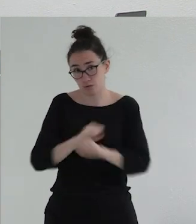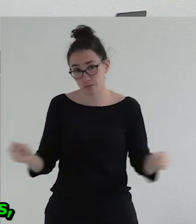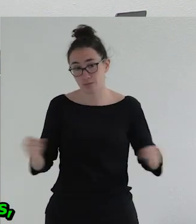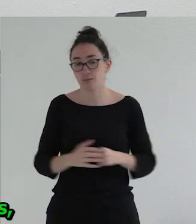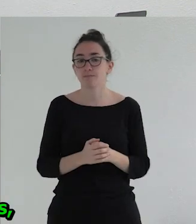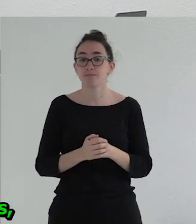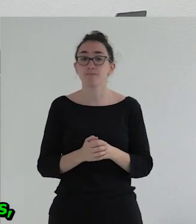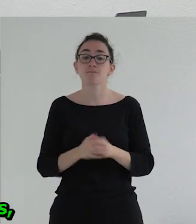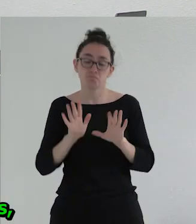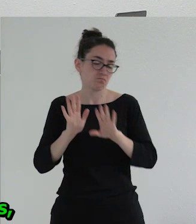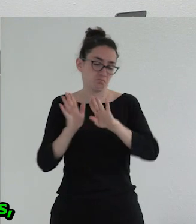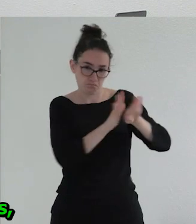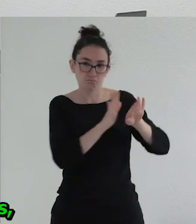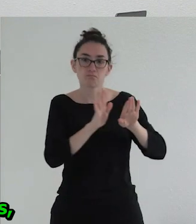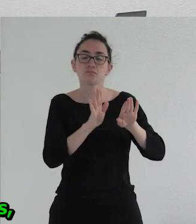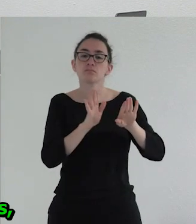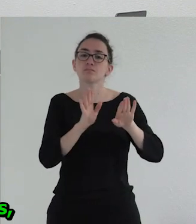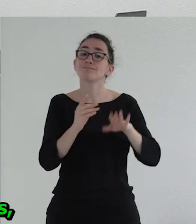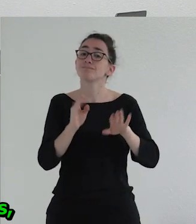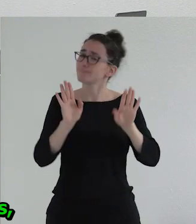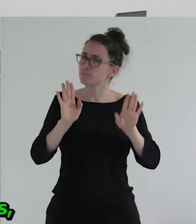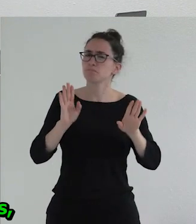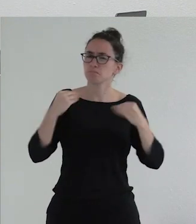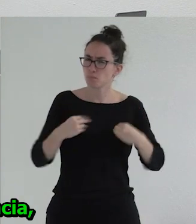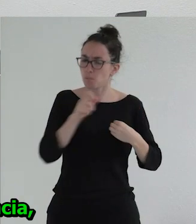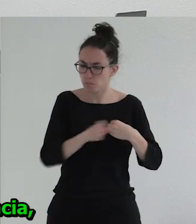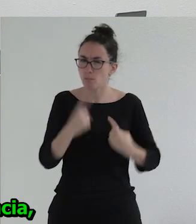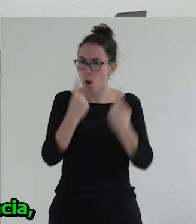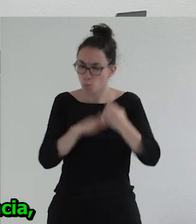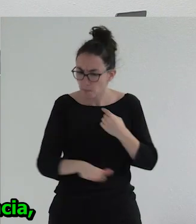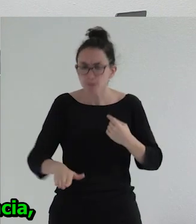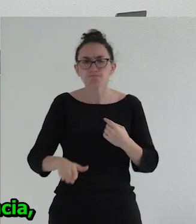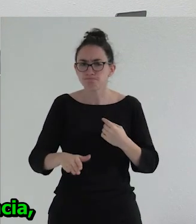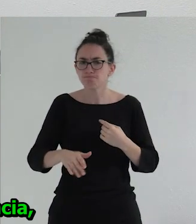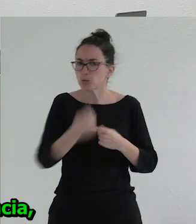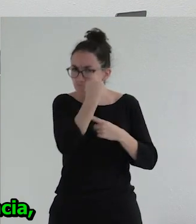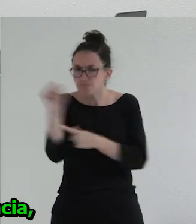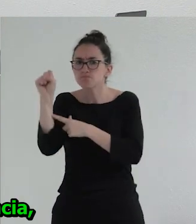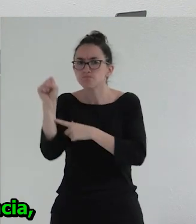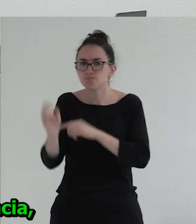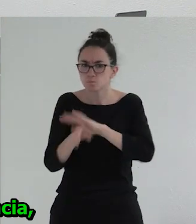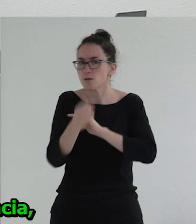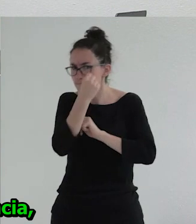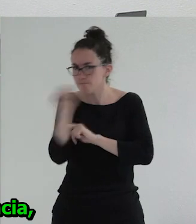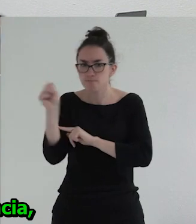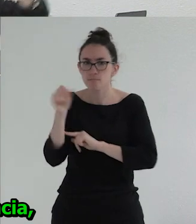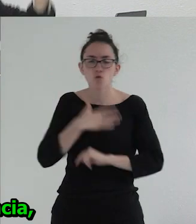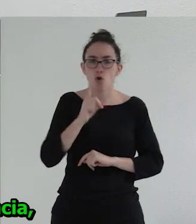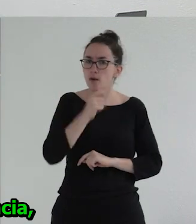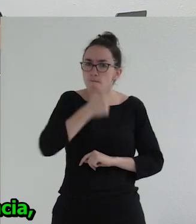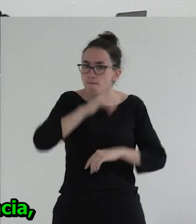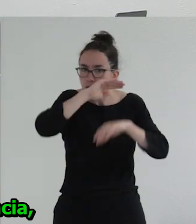natural, hay muchas personas pequeñas que se resisten a estos aprendizajes que de alguna forma evidencian que no